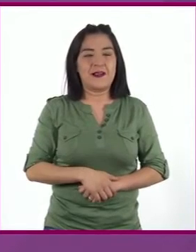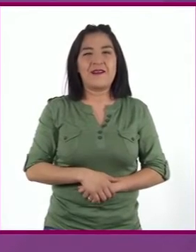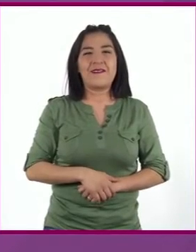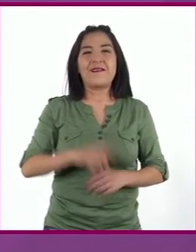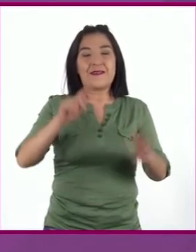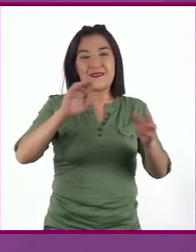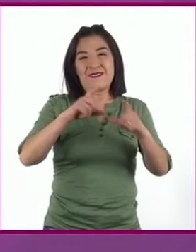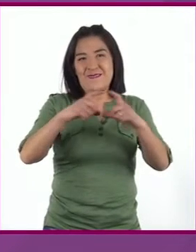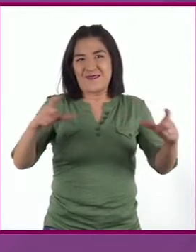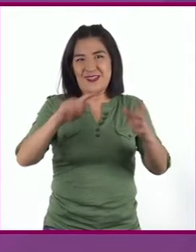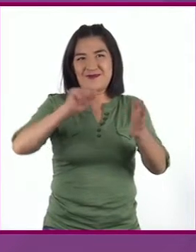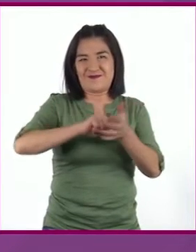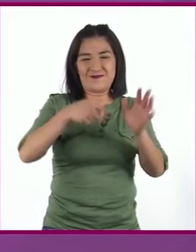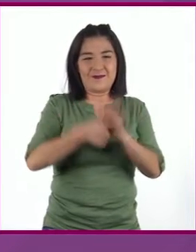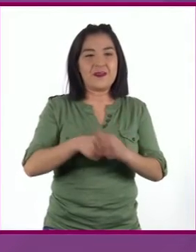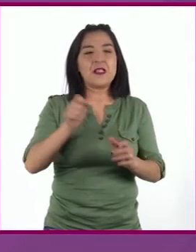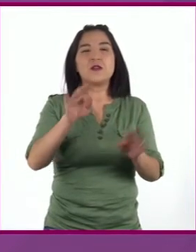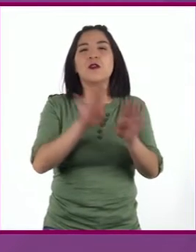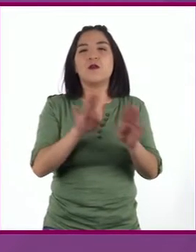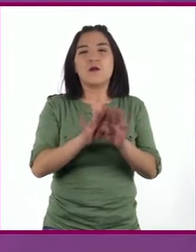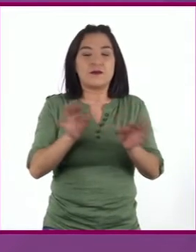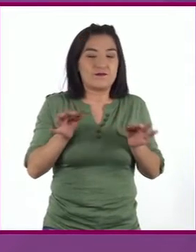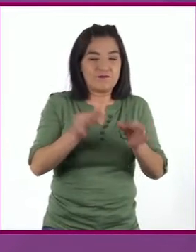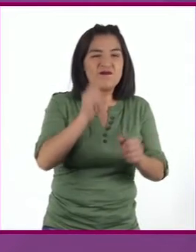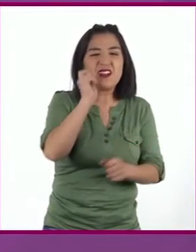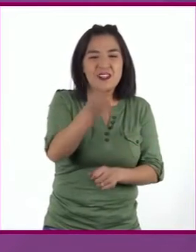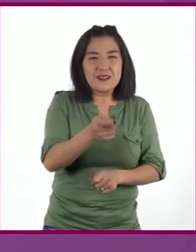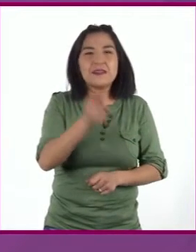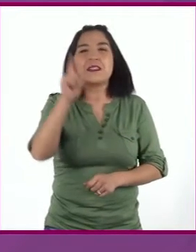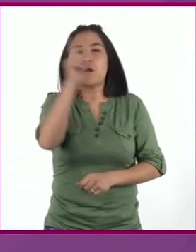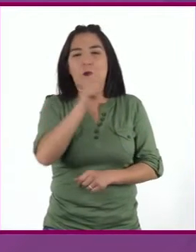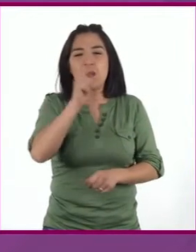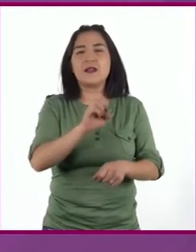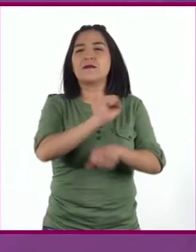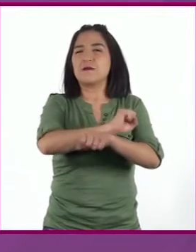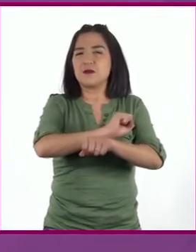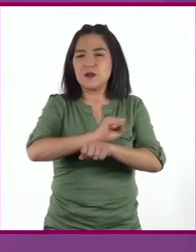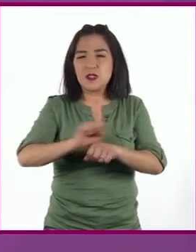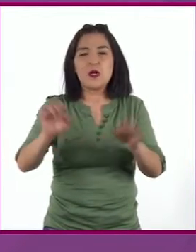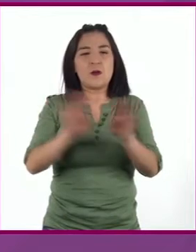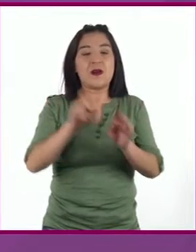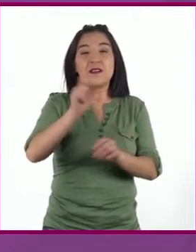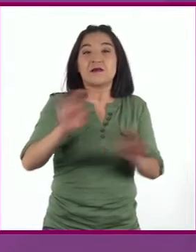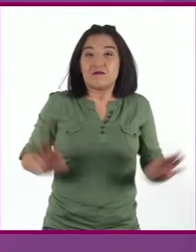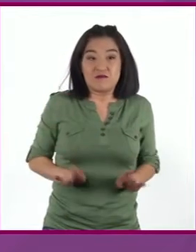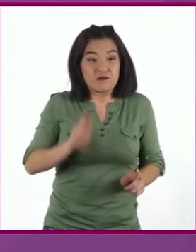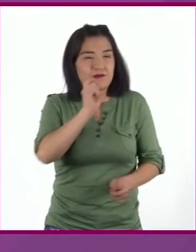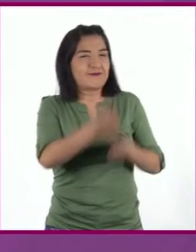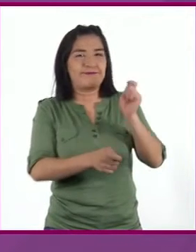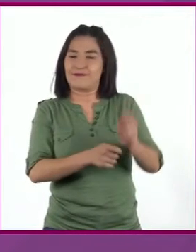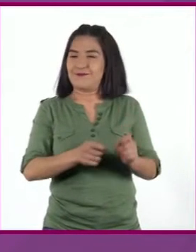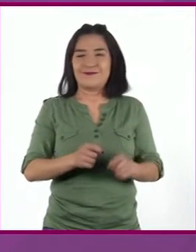técnica Define con lenguaje complejo y sin dar descripción de sus características